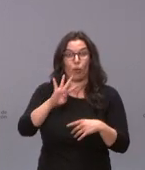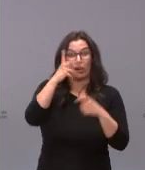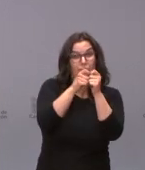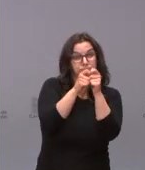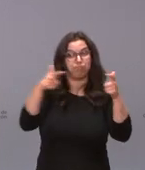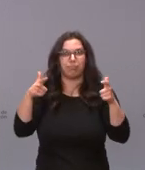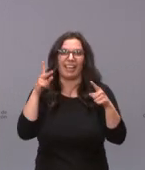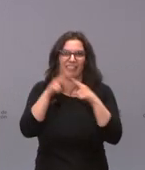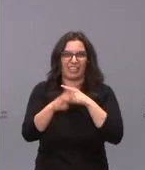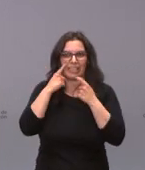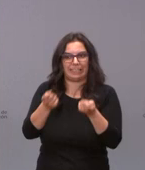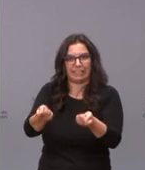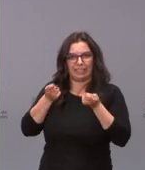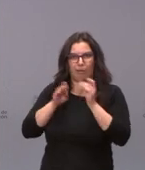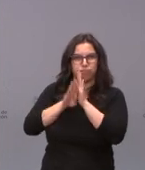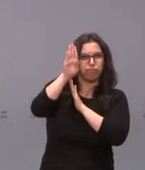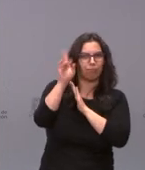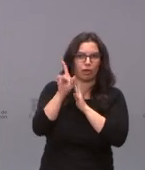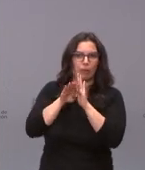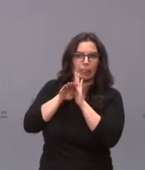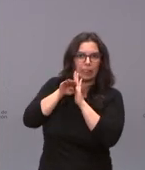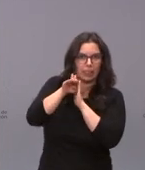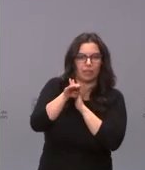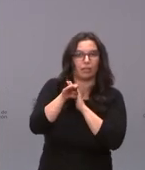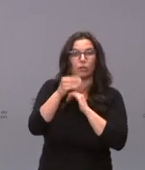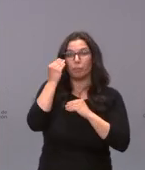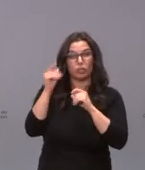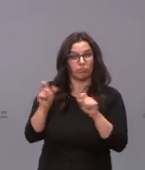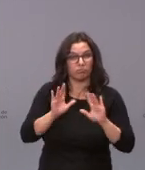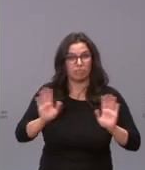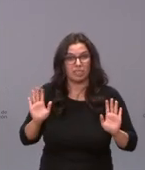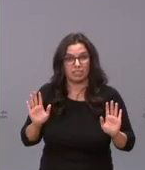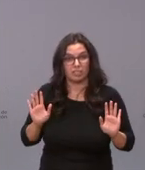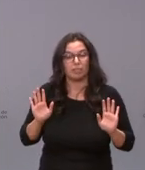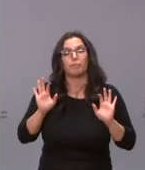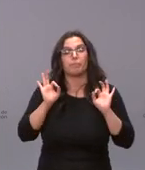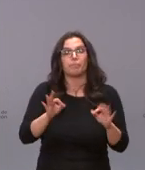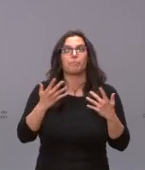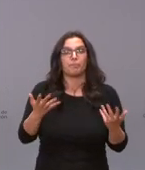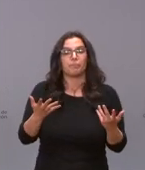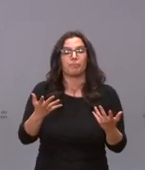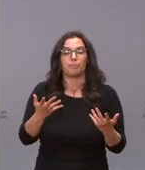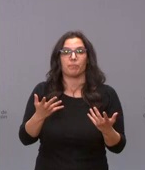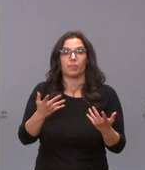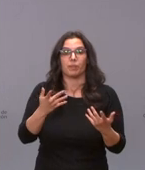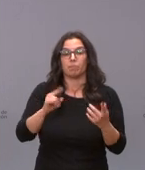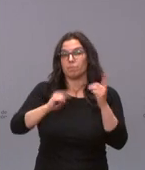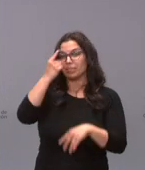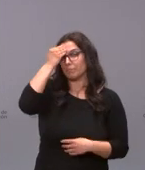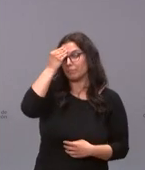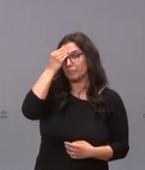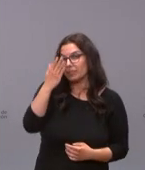no esté teniendo la pendiente que tenía. Y sobre todo, yo creo que ya no hay más, y sobre todo creemos que